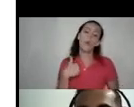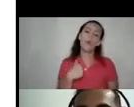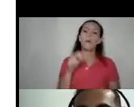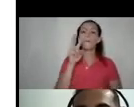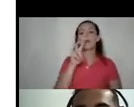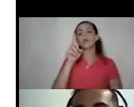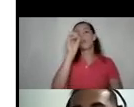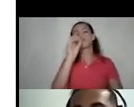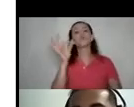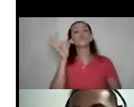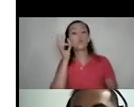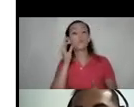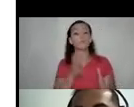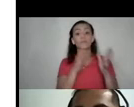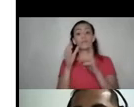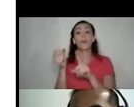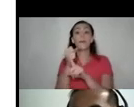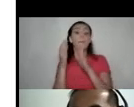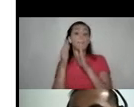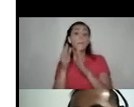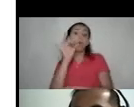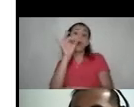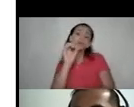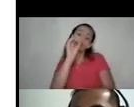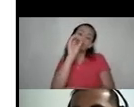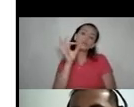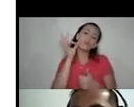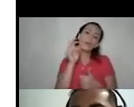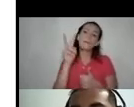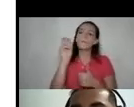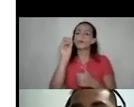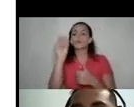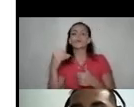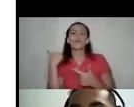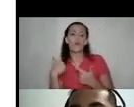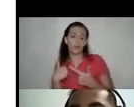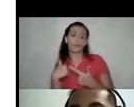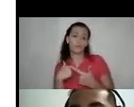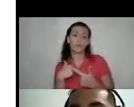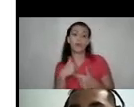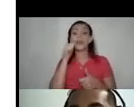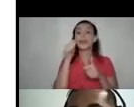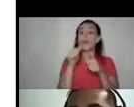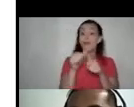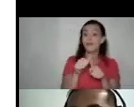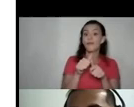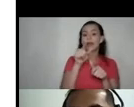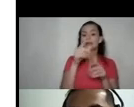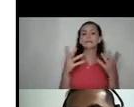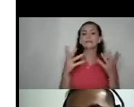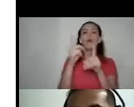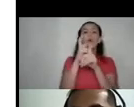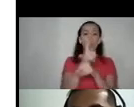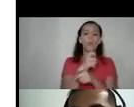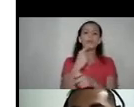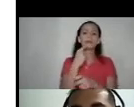mujeres. Y en cuanto a víctimas, el 80% son mujeres y el 20% de hombres. Recordemos, y aquí es donde se vuelve complicado, donde decimos que